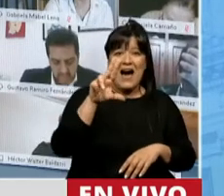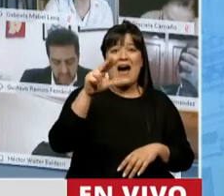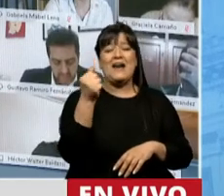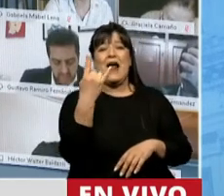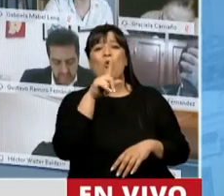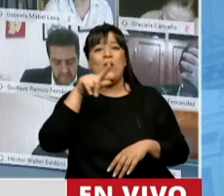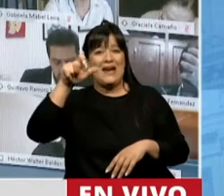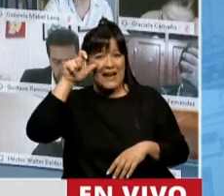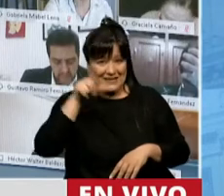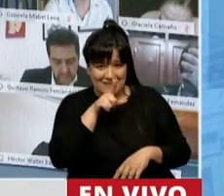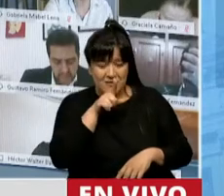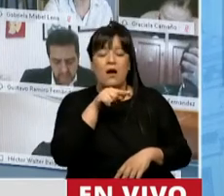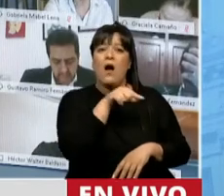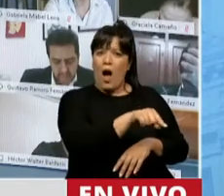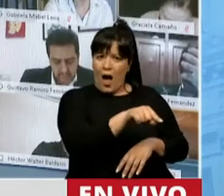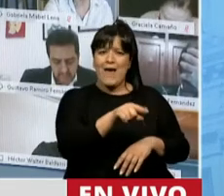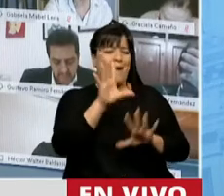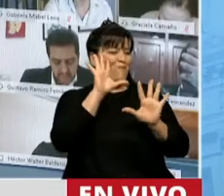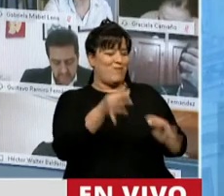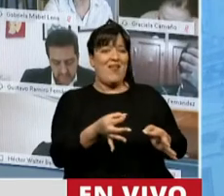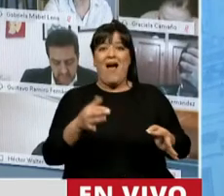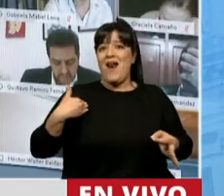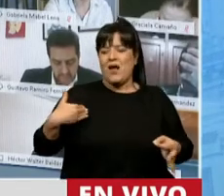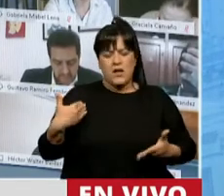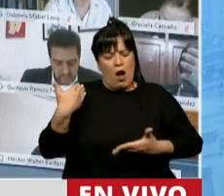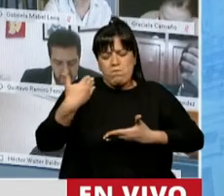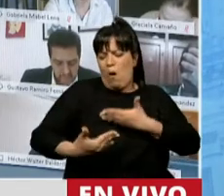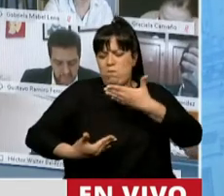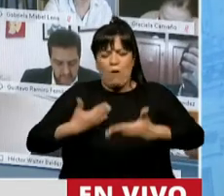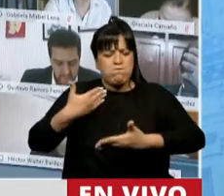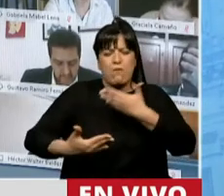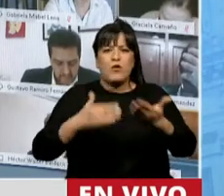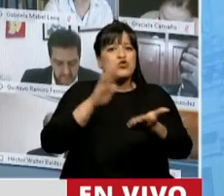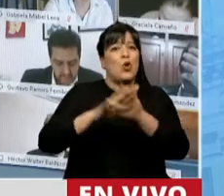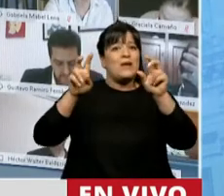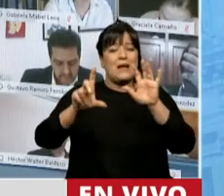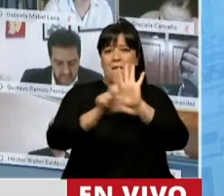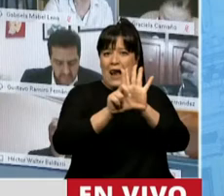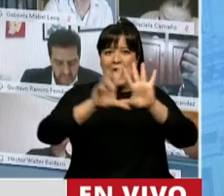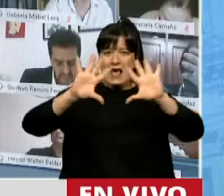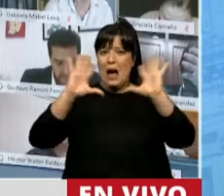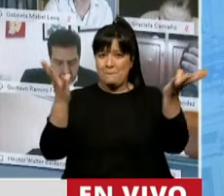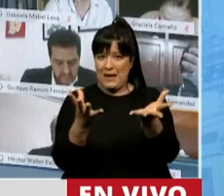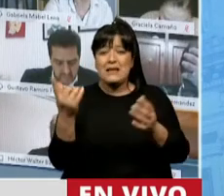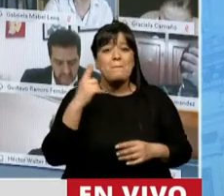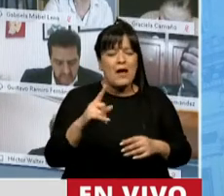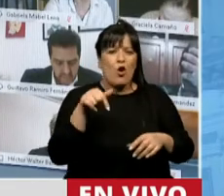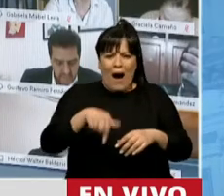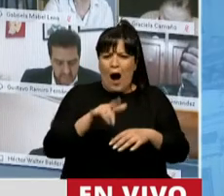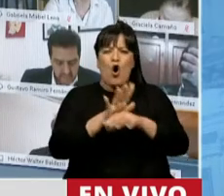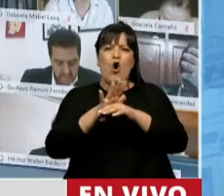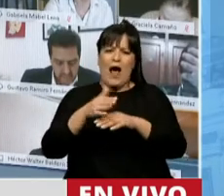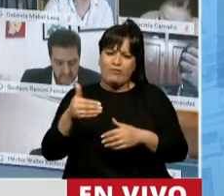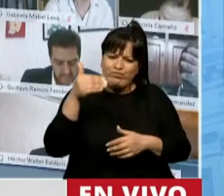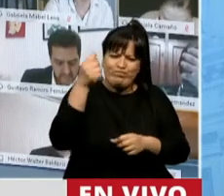lo que demuestra cómo la Argentina ha evolucionado en materia legislativa ambiental. Ahora, el desafío es que sepamos que